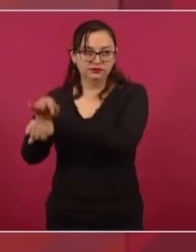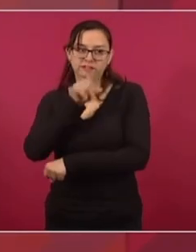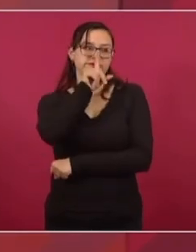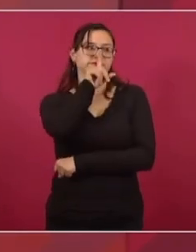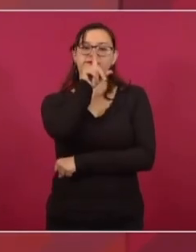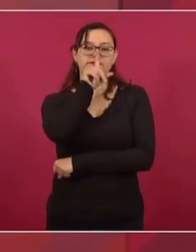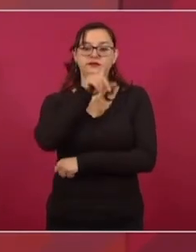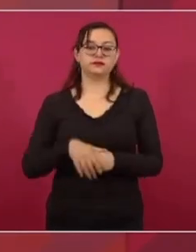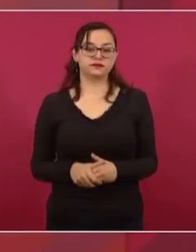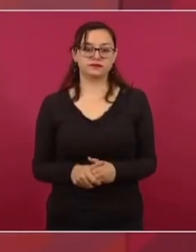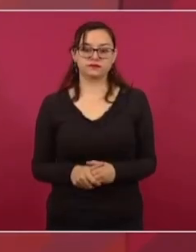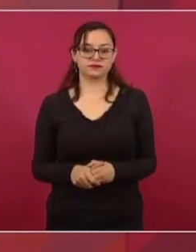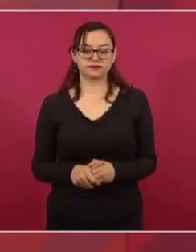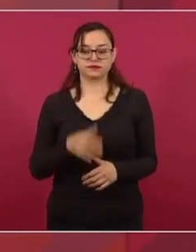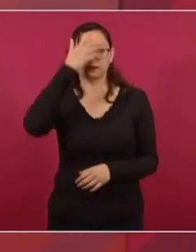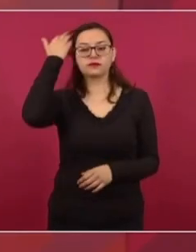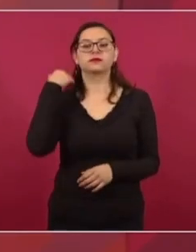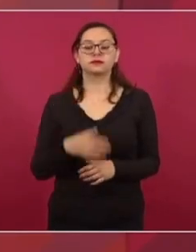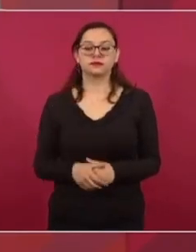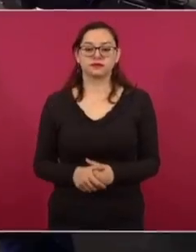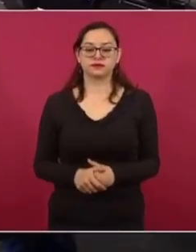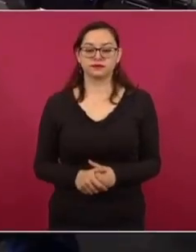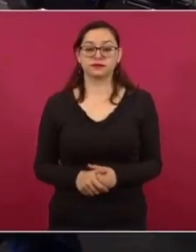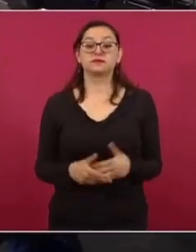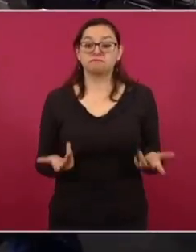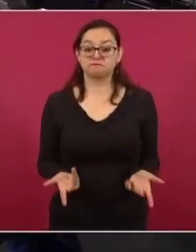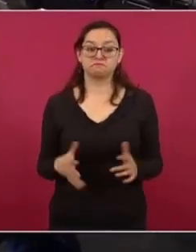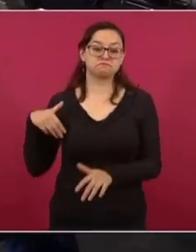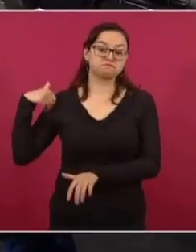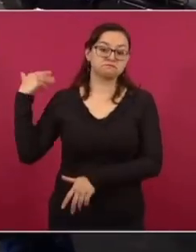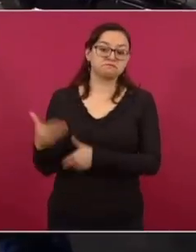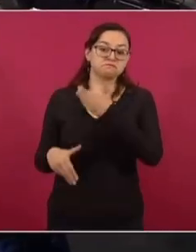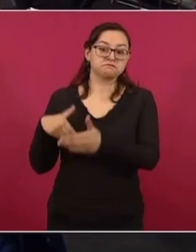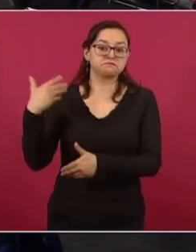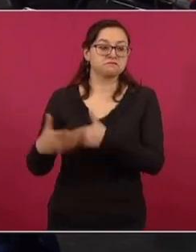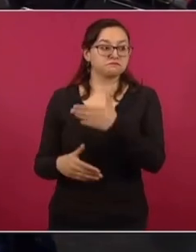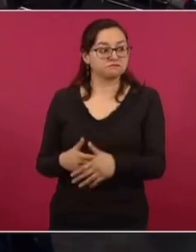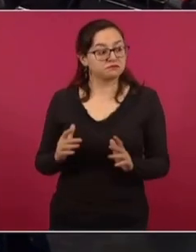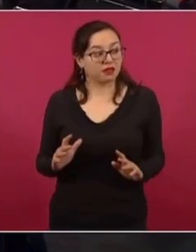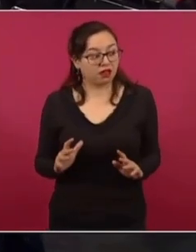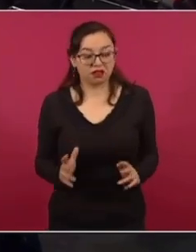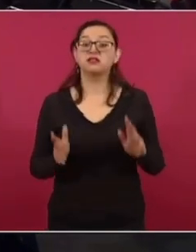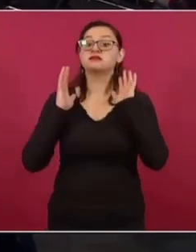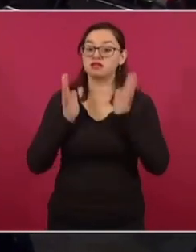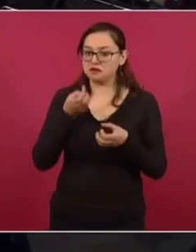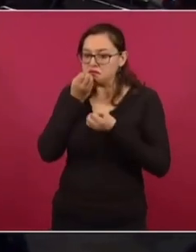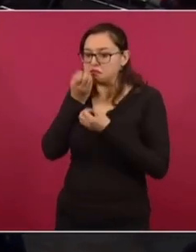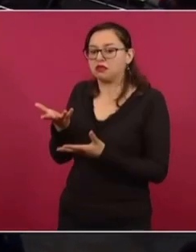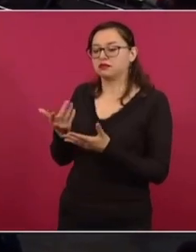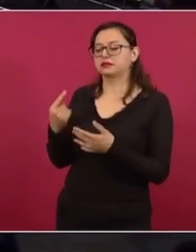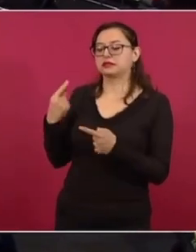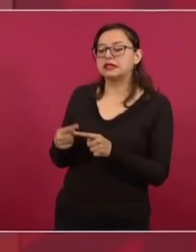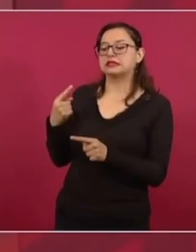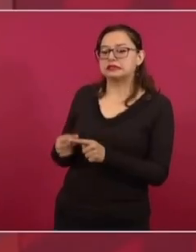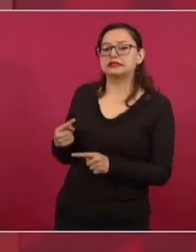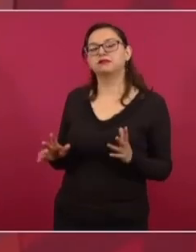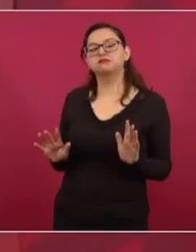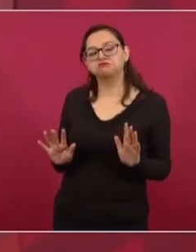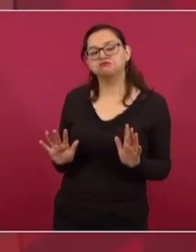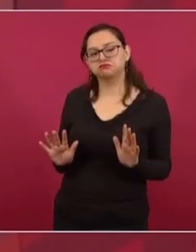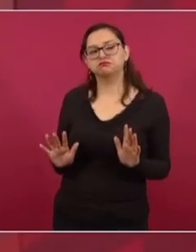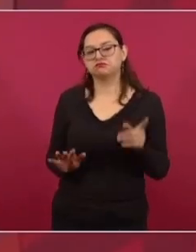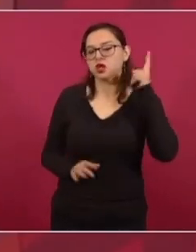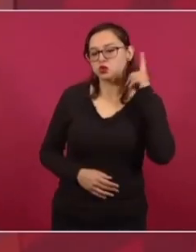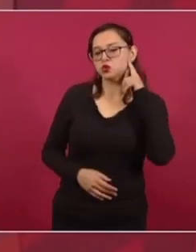Al parecer ya se está conociendo sobre la información de quiénes recibieron estos sobornos, o eso es lo que yo